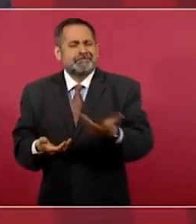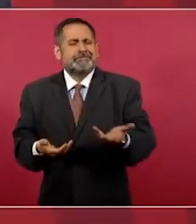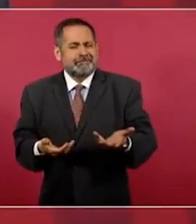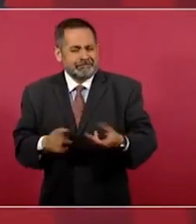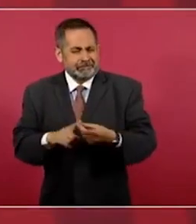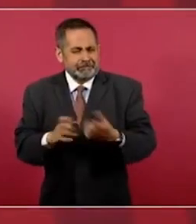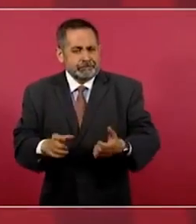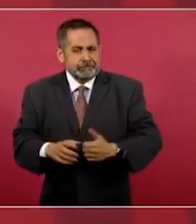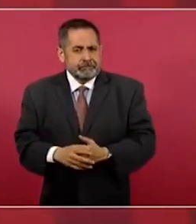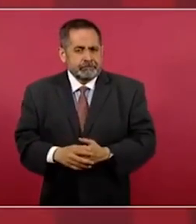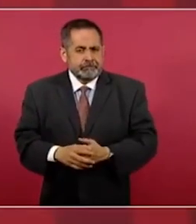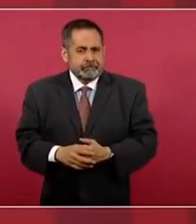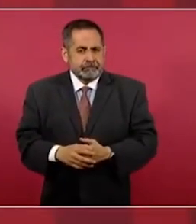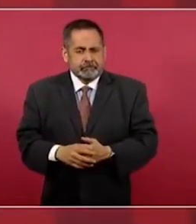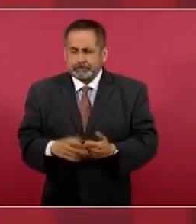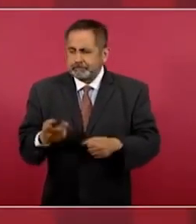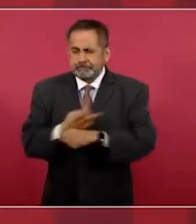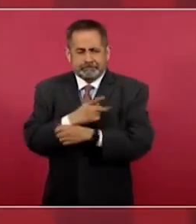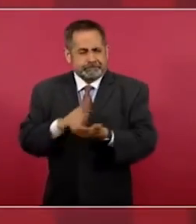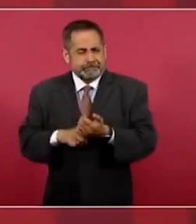¿Dónde está Guido?